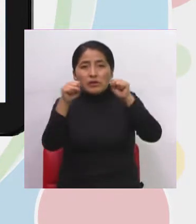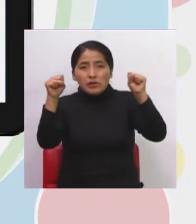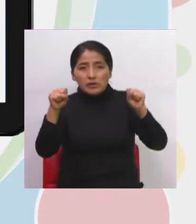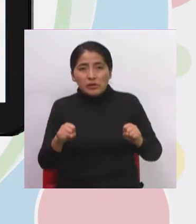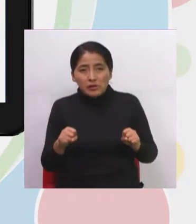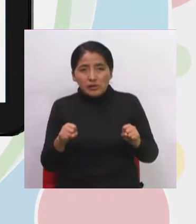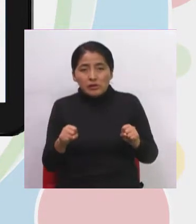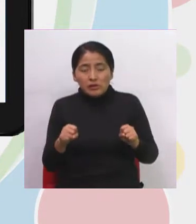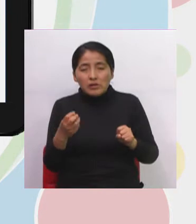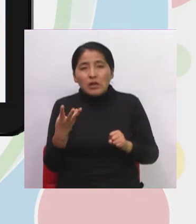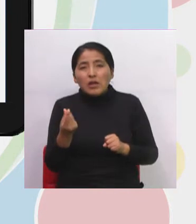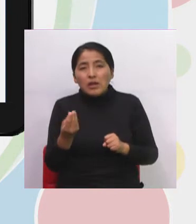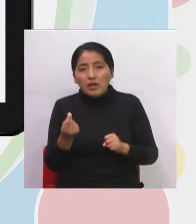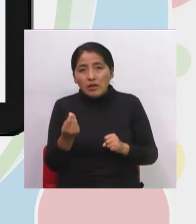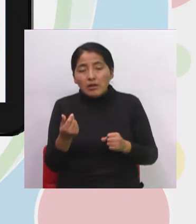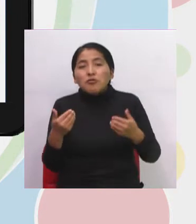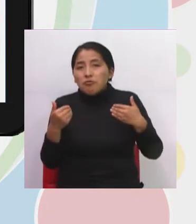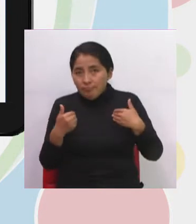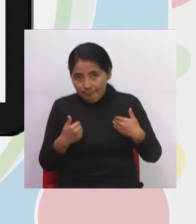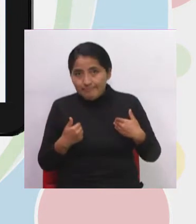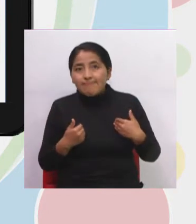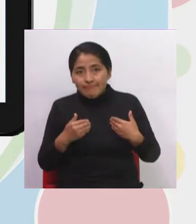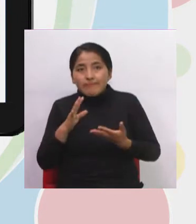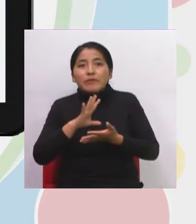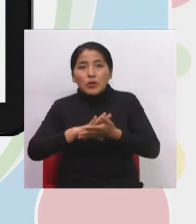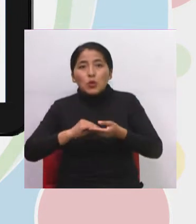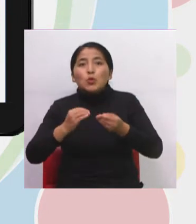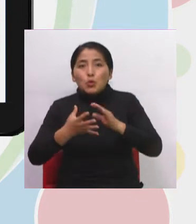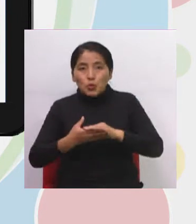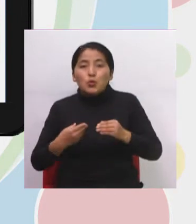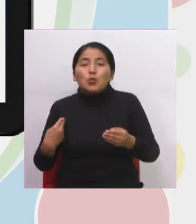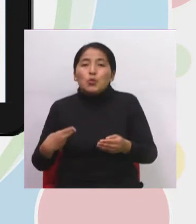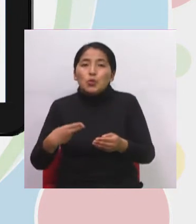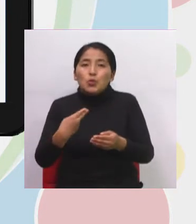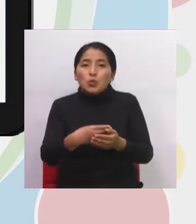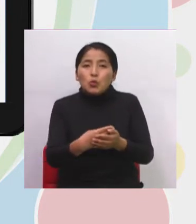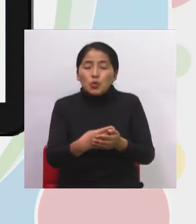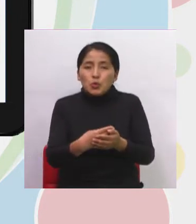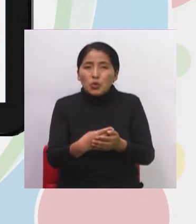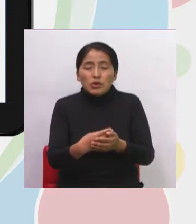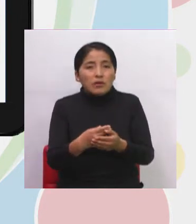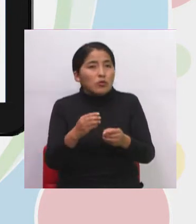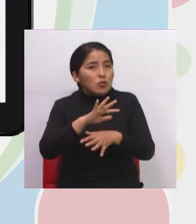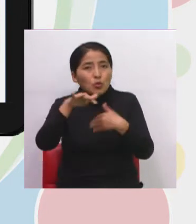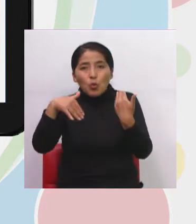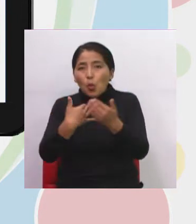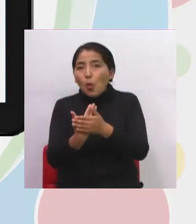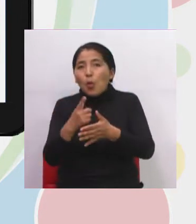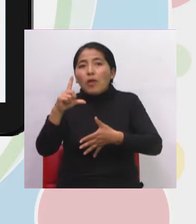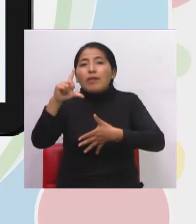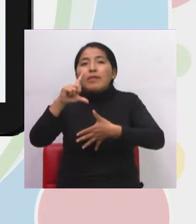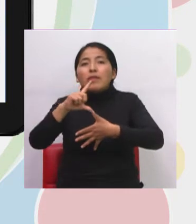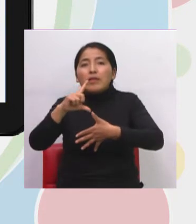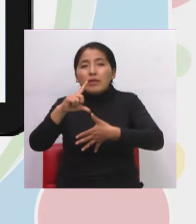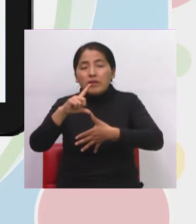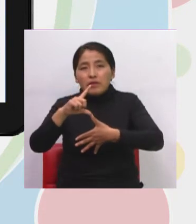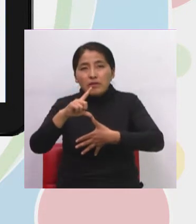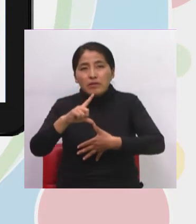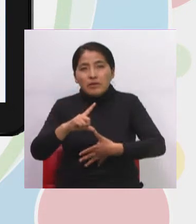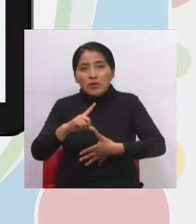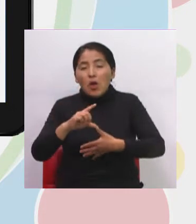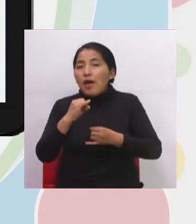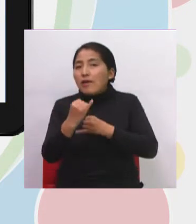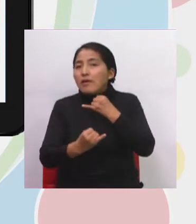tiene una historia. Una historia a nivel latinoamericano, a nivel